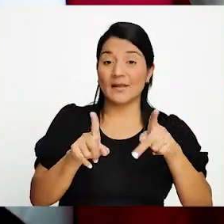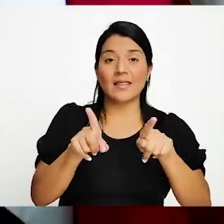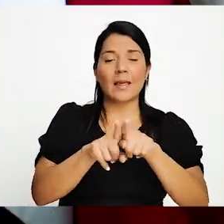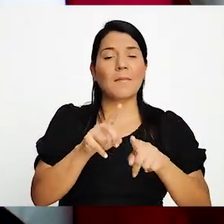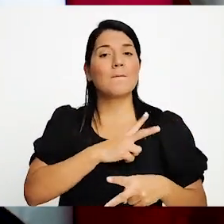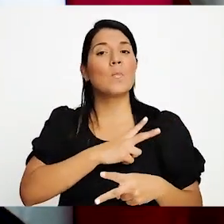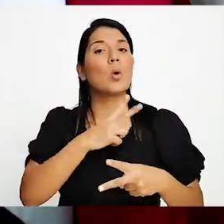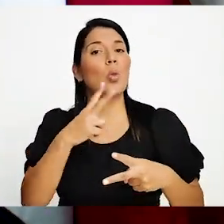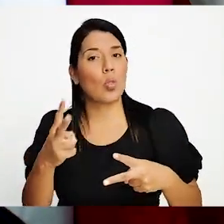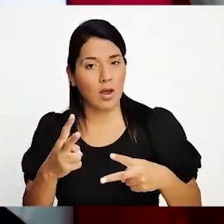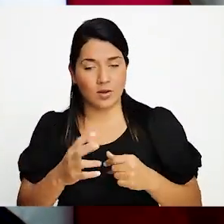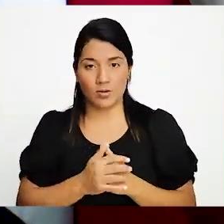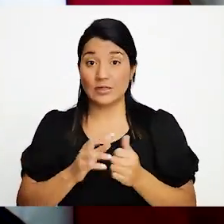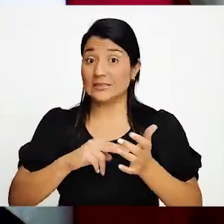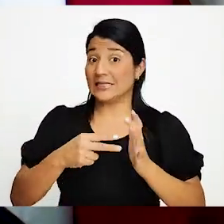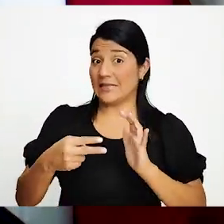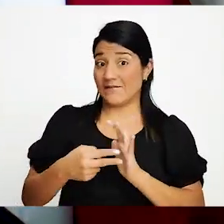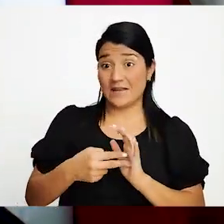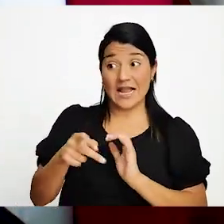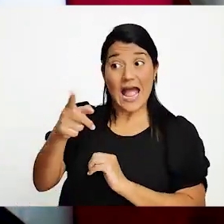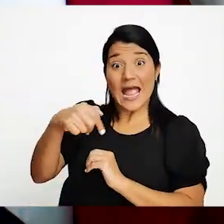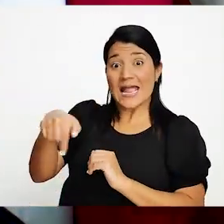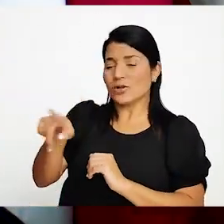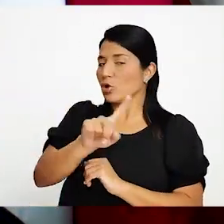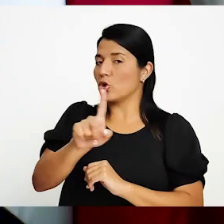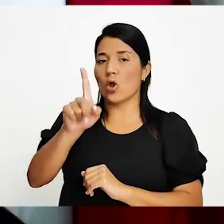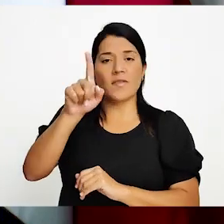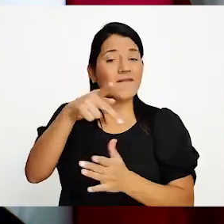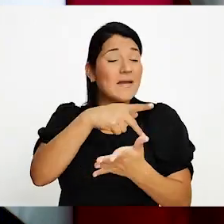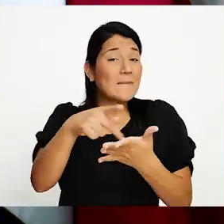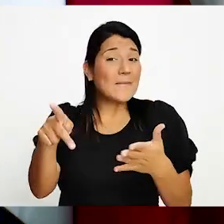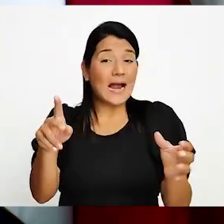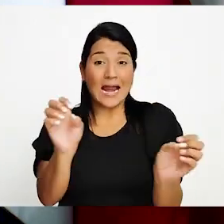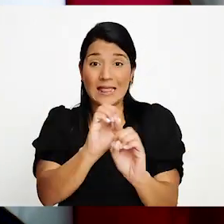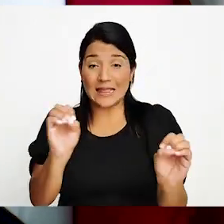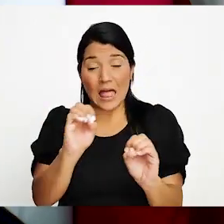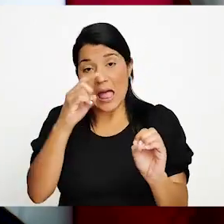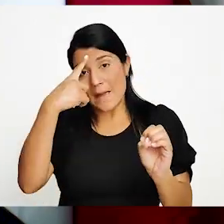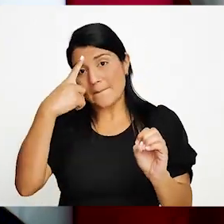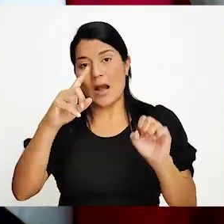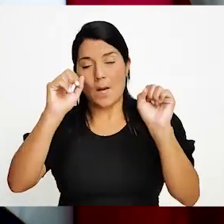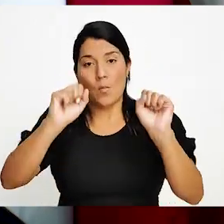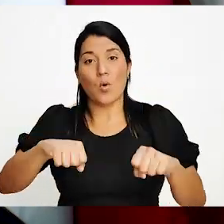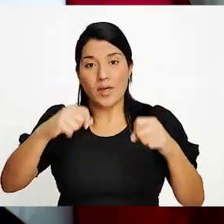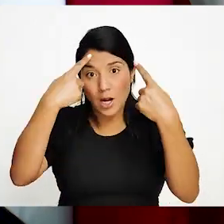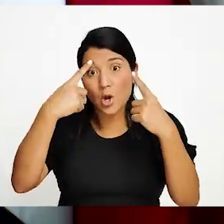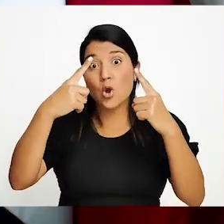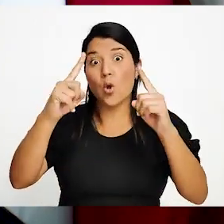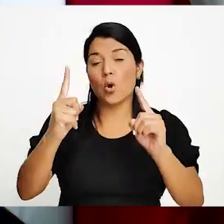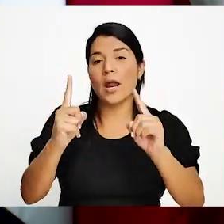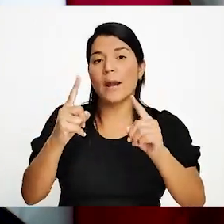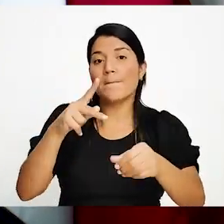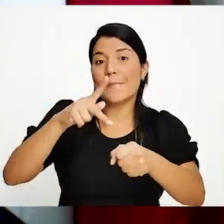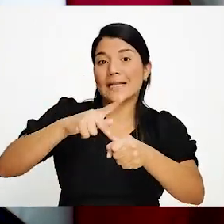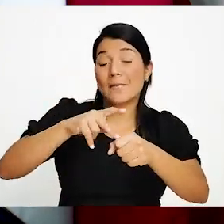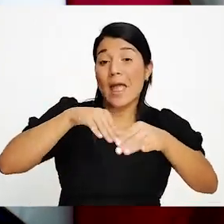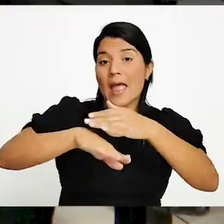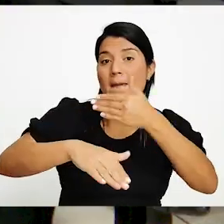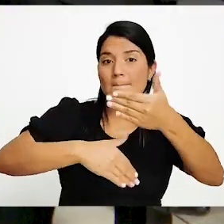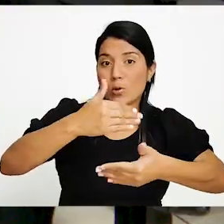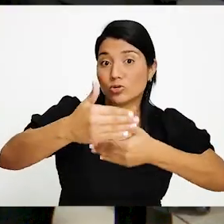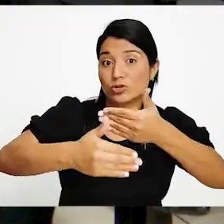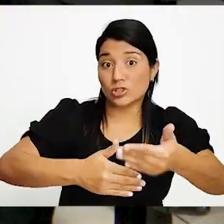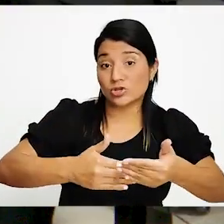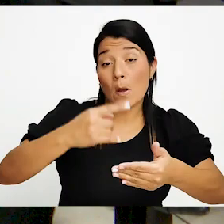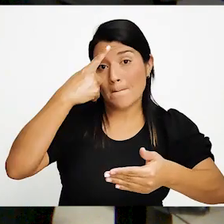voluntario. Es decir, ellos no tienen que desembolsar absolutamente nada para incluirse o ser parte del proceso de revisión.